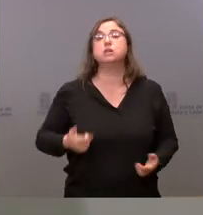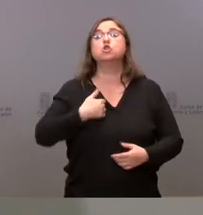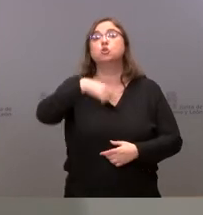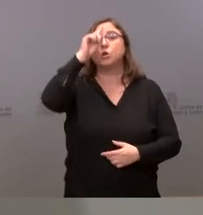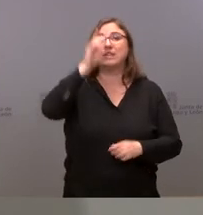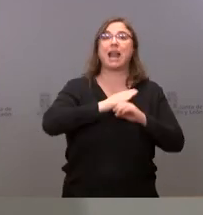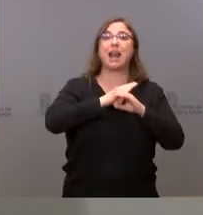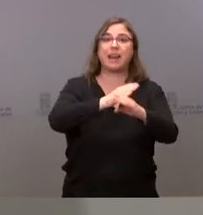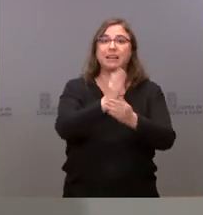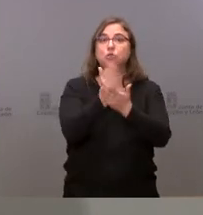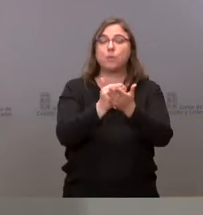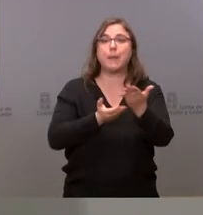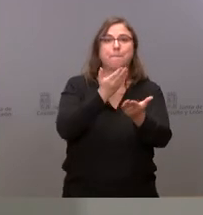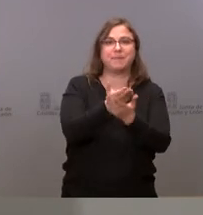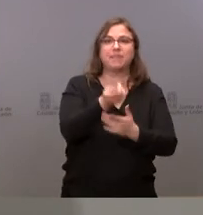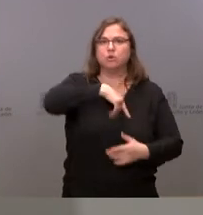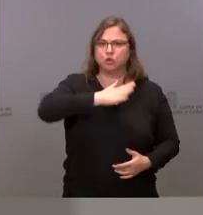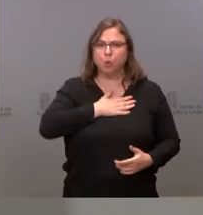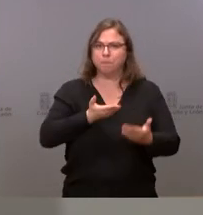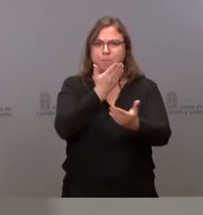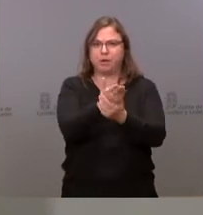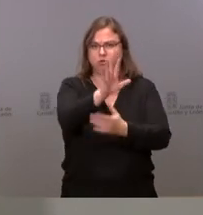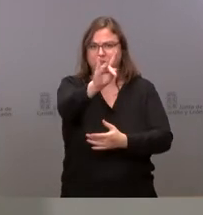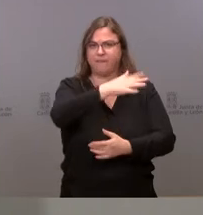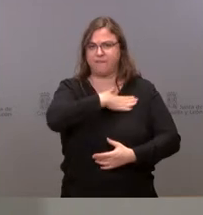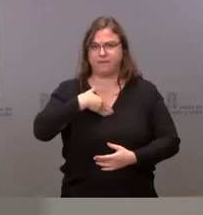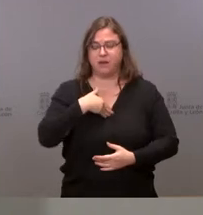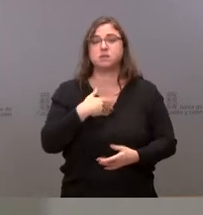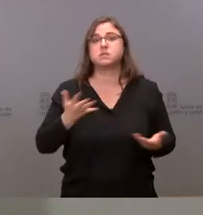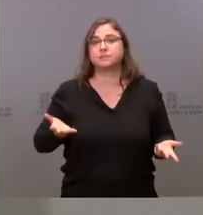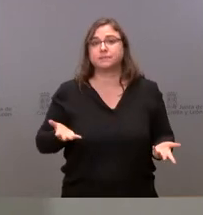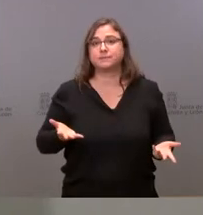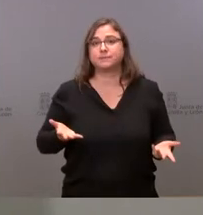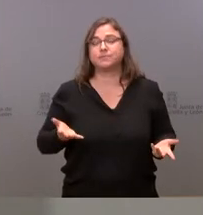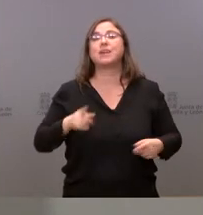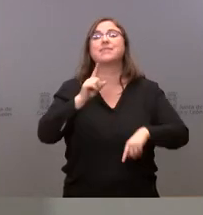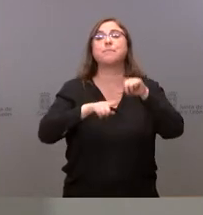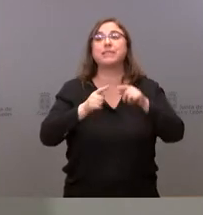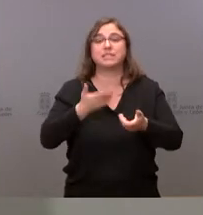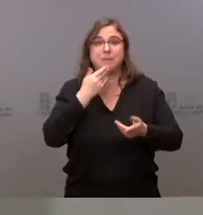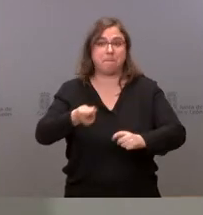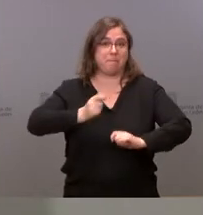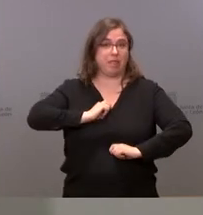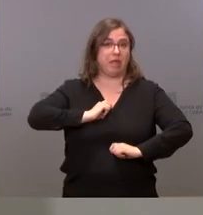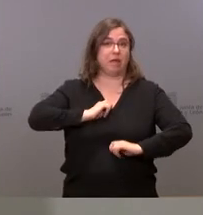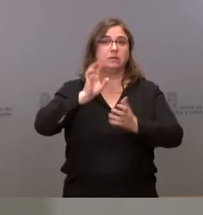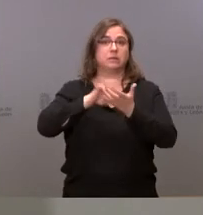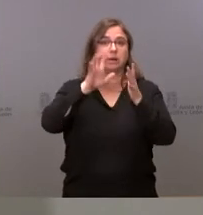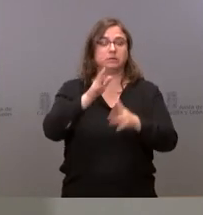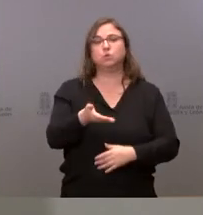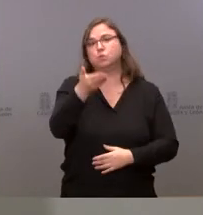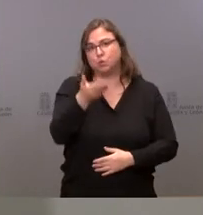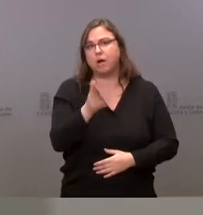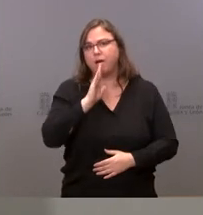resto de comunidades de Tomás las van a pedir nosotros sí y por tanto lo que venga para Castilla y León lógicamente será muy